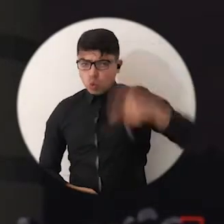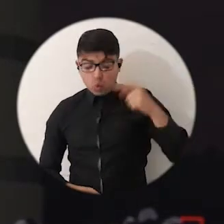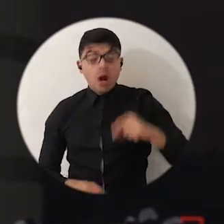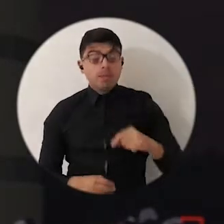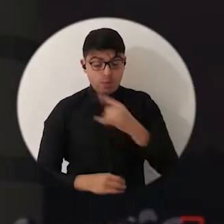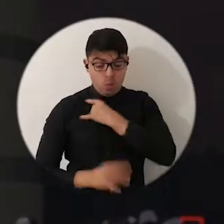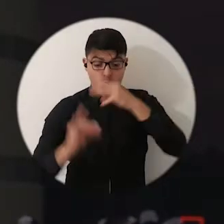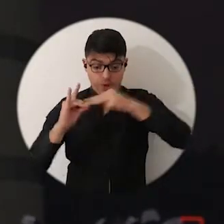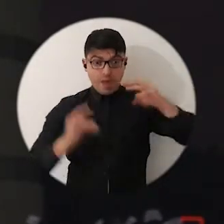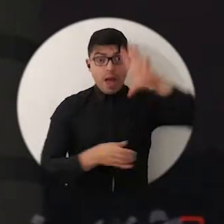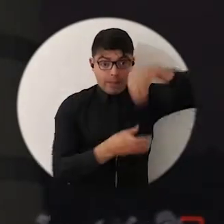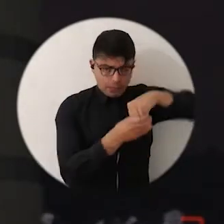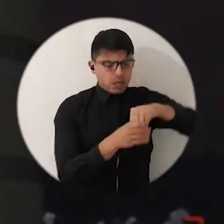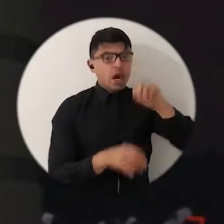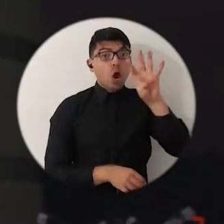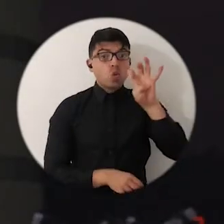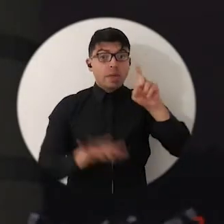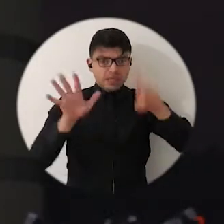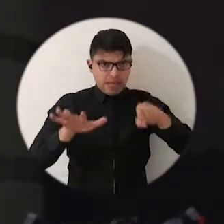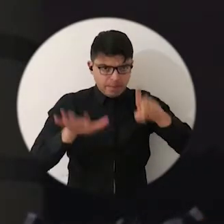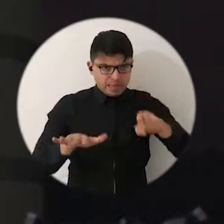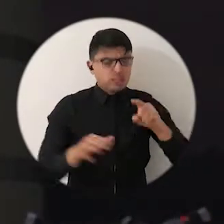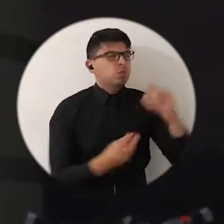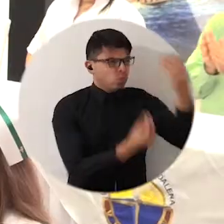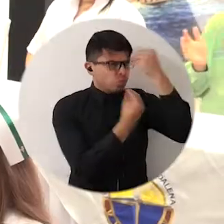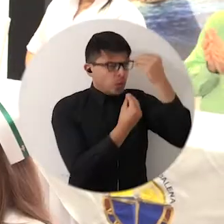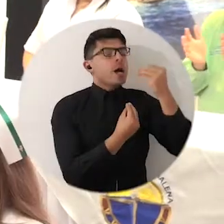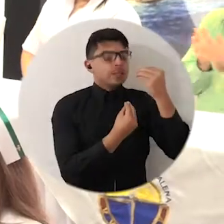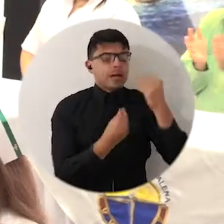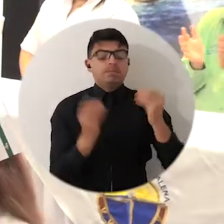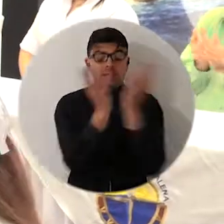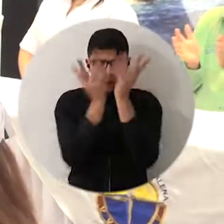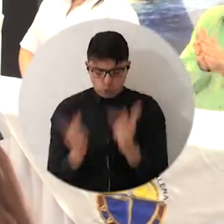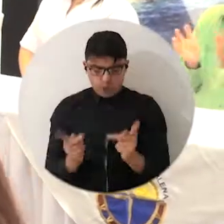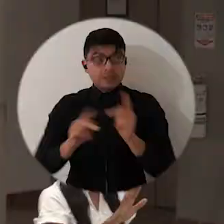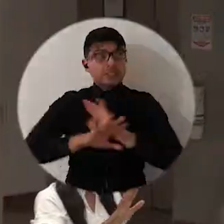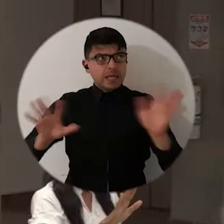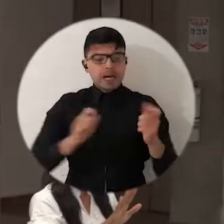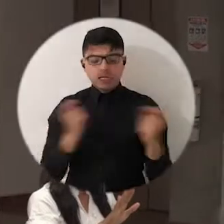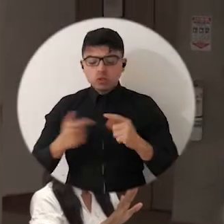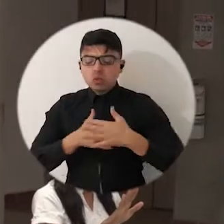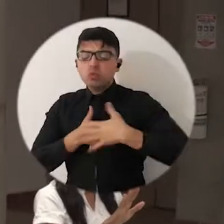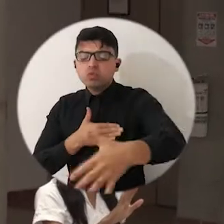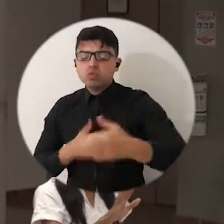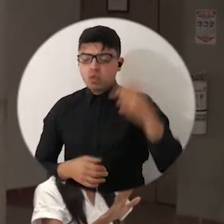Universidad Magdalena, postula al estudiante para ejercer como un profesional integral.